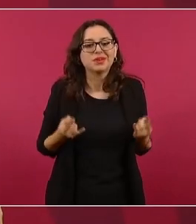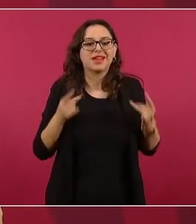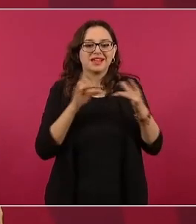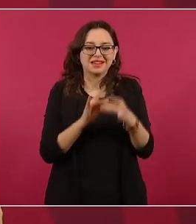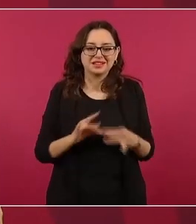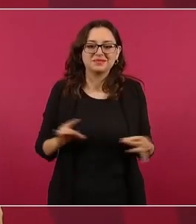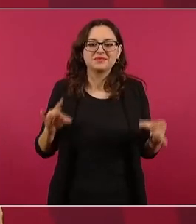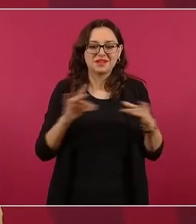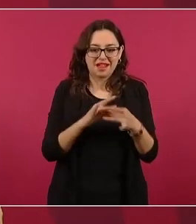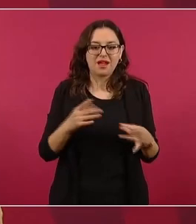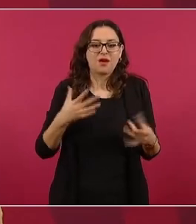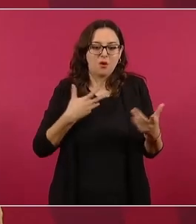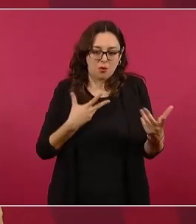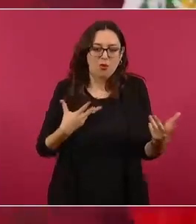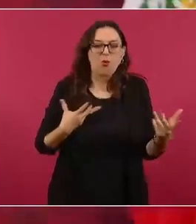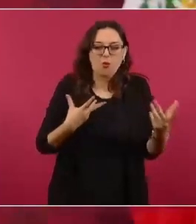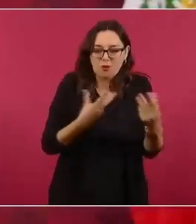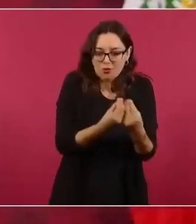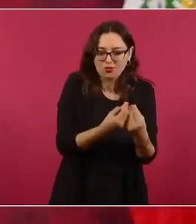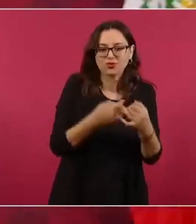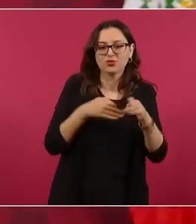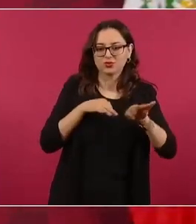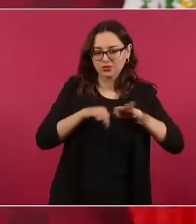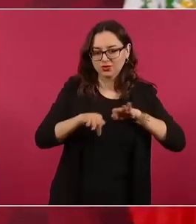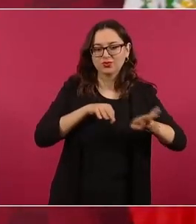trabajando con él.